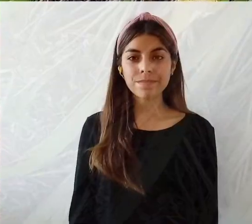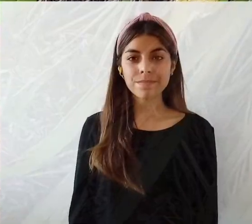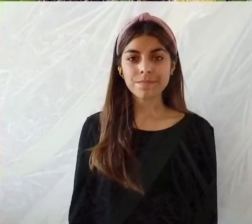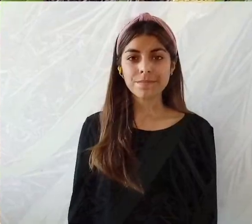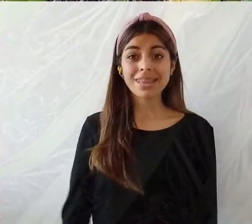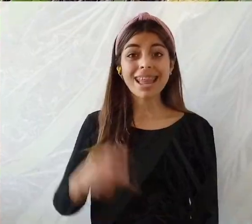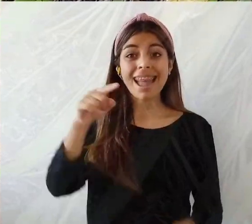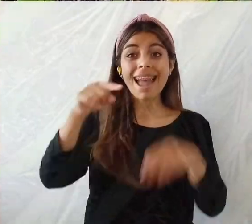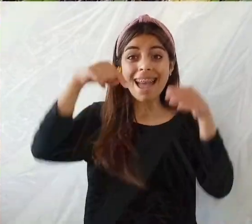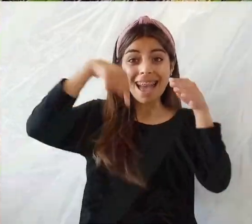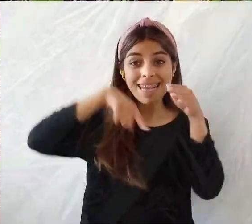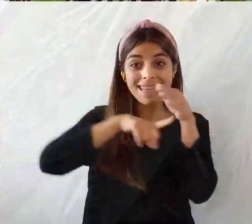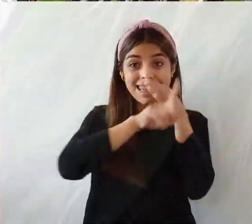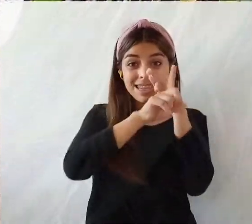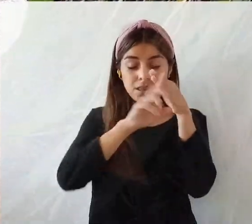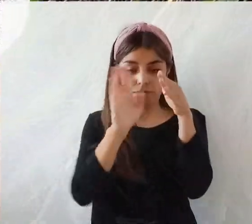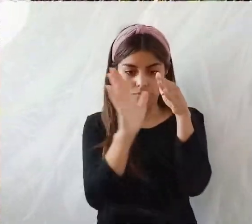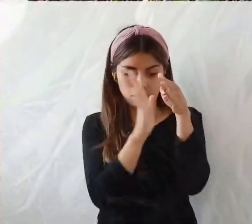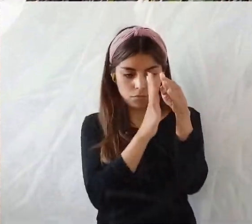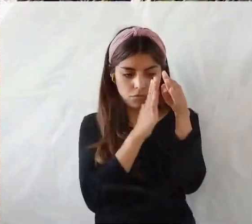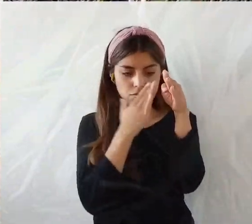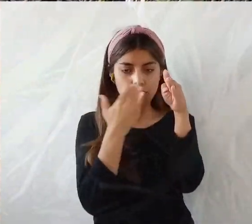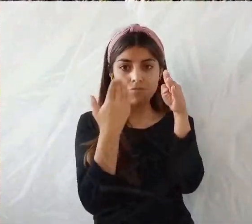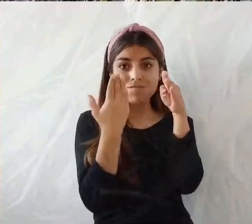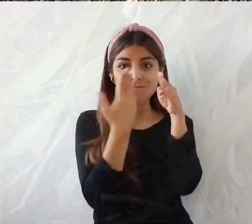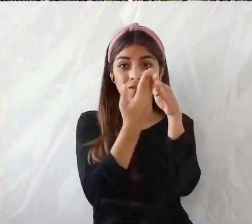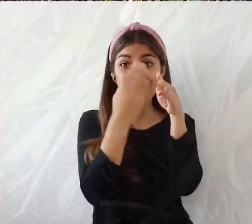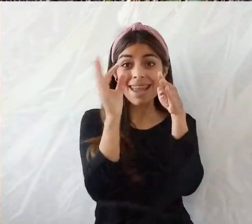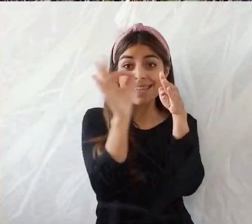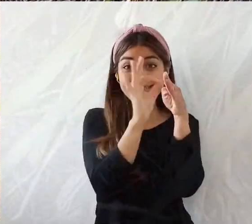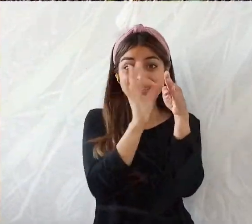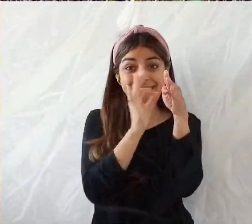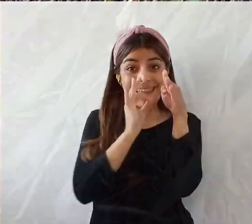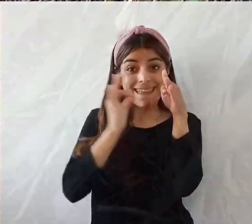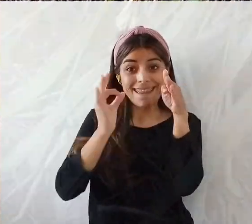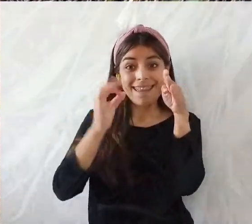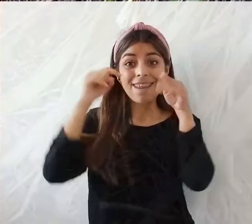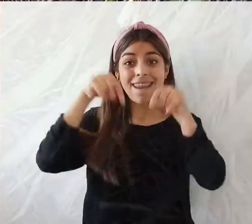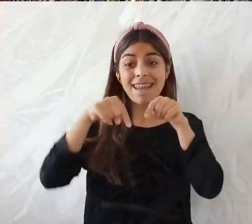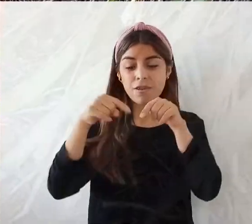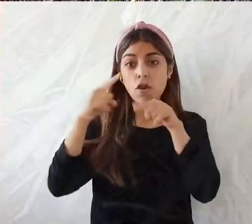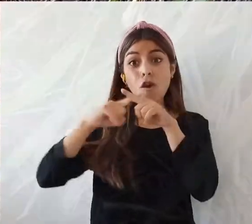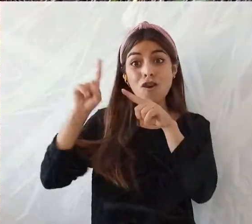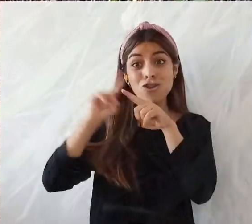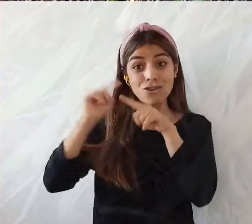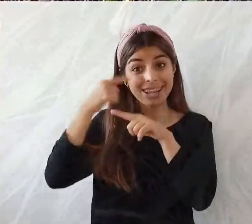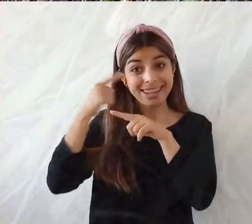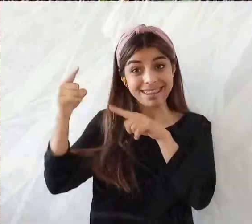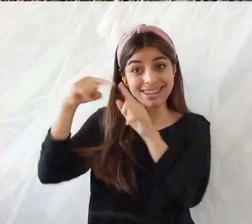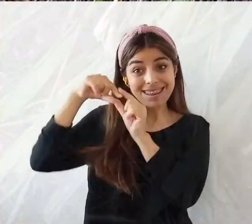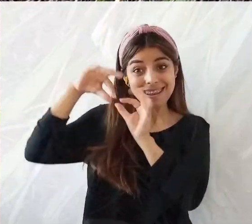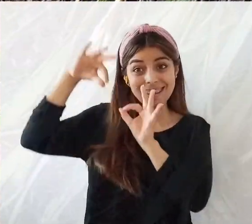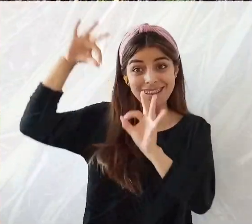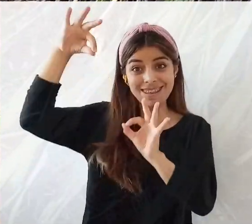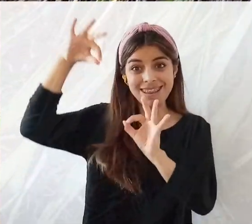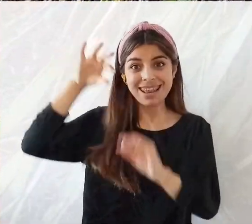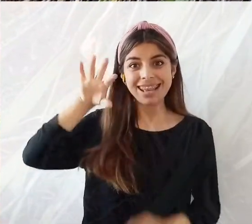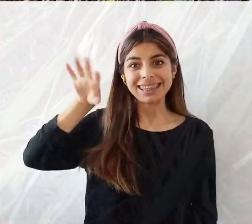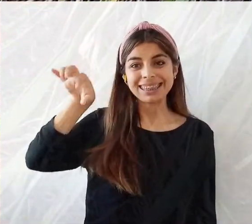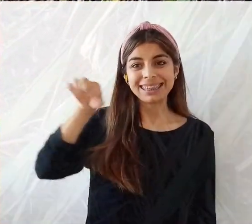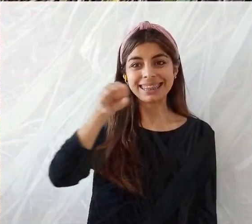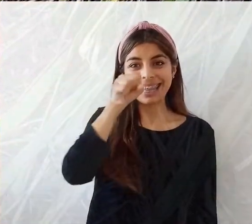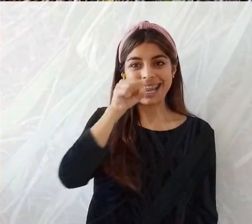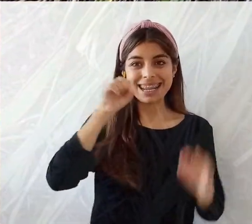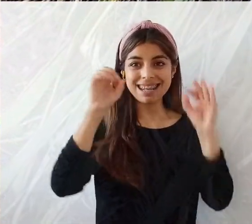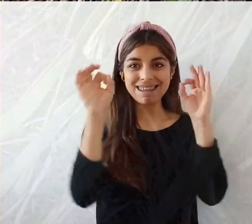Y adentro tiene que ir llevando esto que está sin arreglar. Le vamos colocando